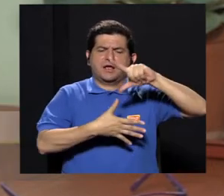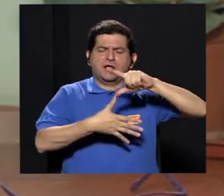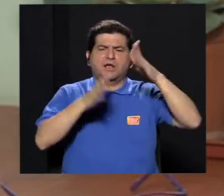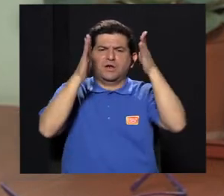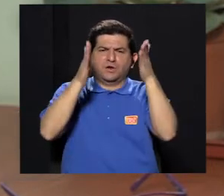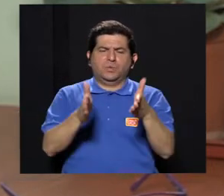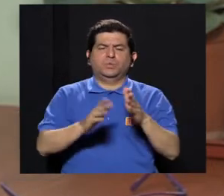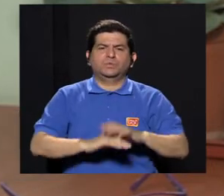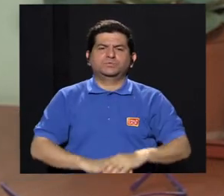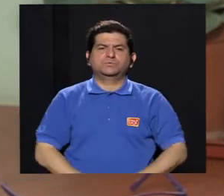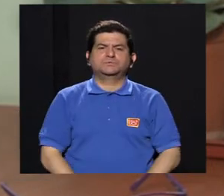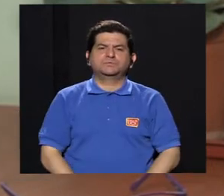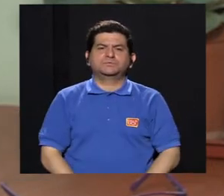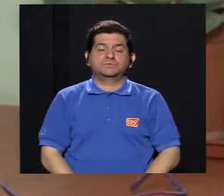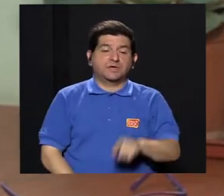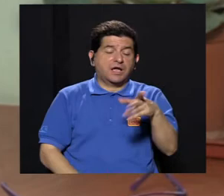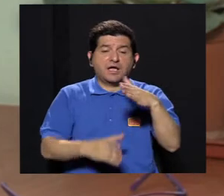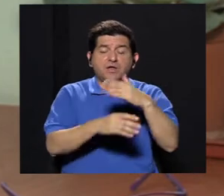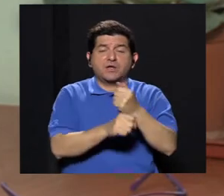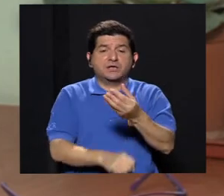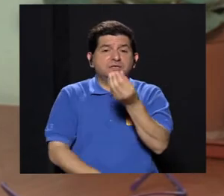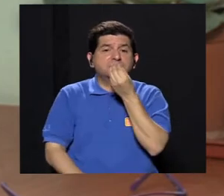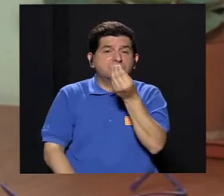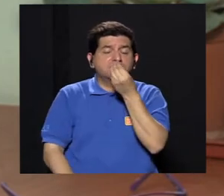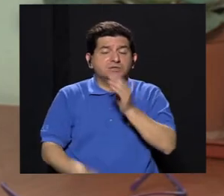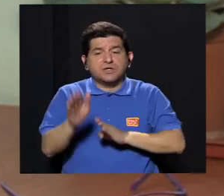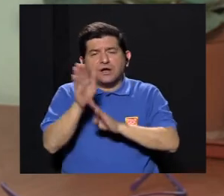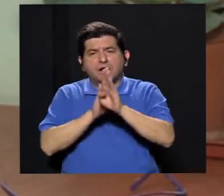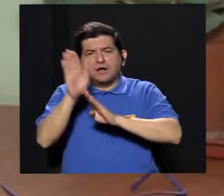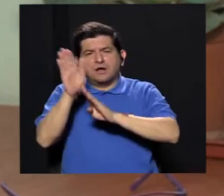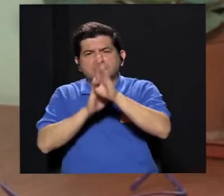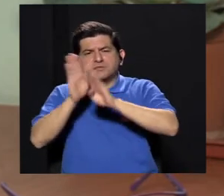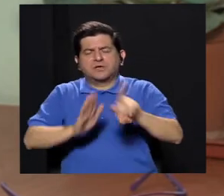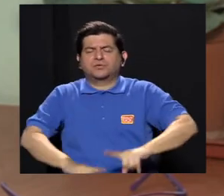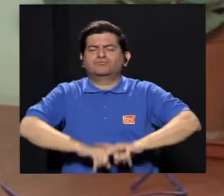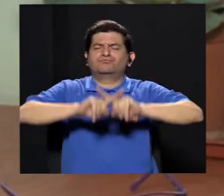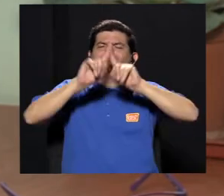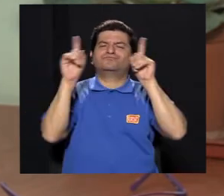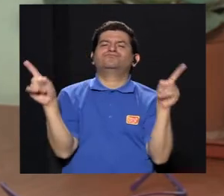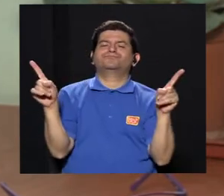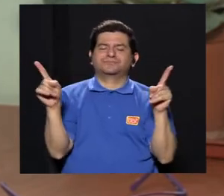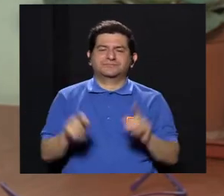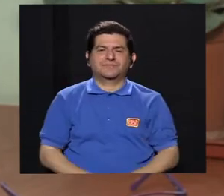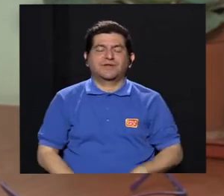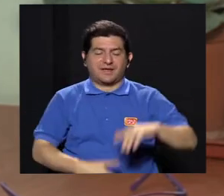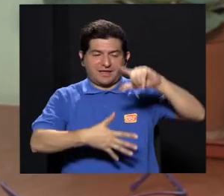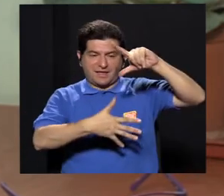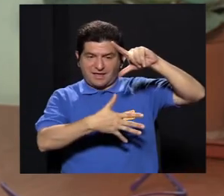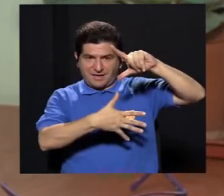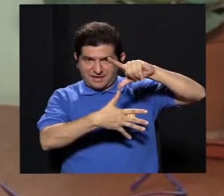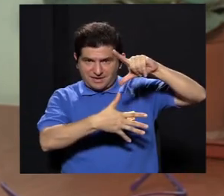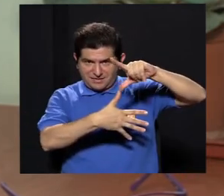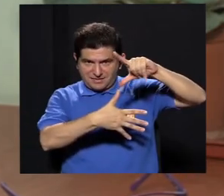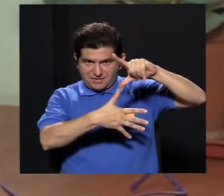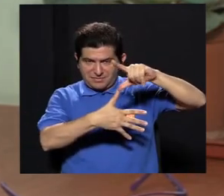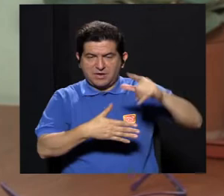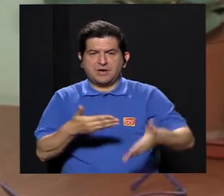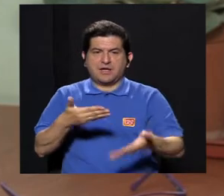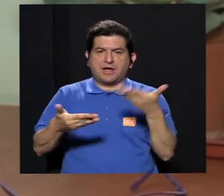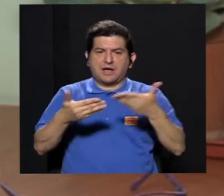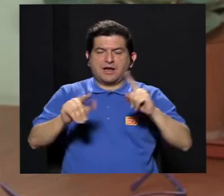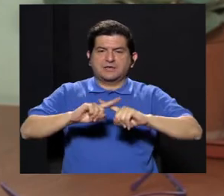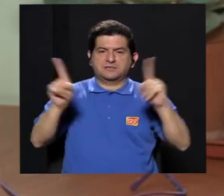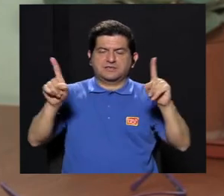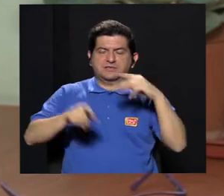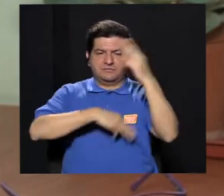que han tenido algunos latinoamericanos, que ha hecho que la nutrición se desarrolle de forma distinta en América